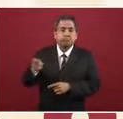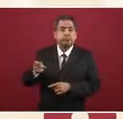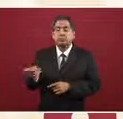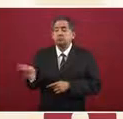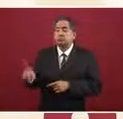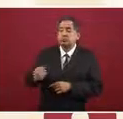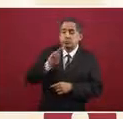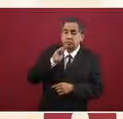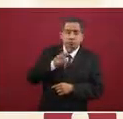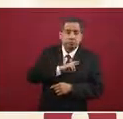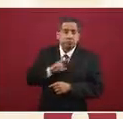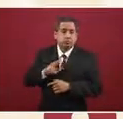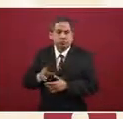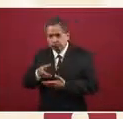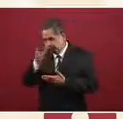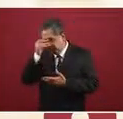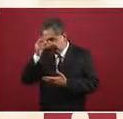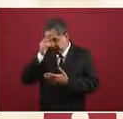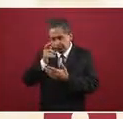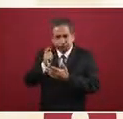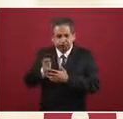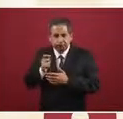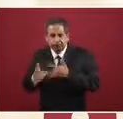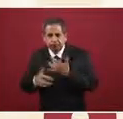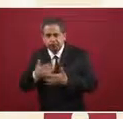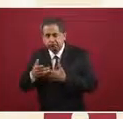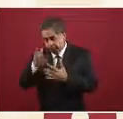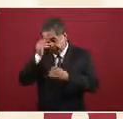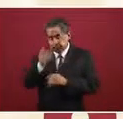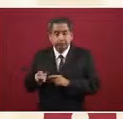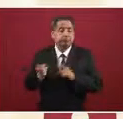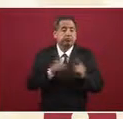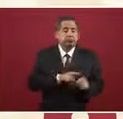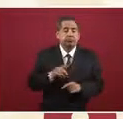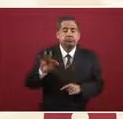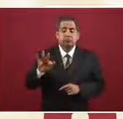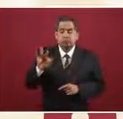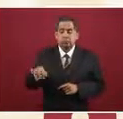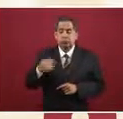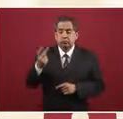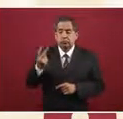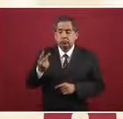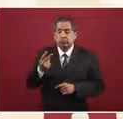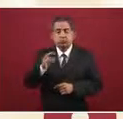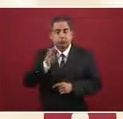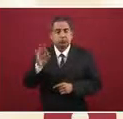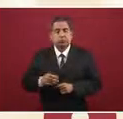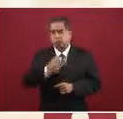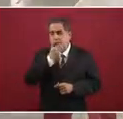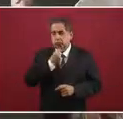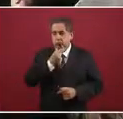familia que aprovechan en el programa para incorporarse. Y 42 por ciento hombres.